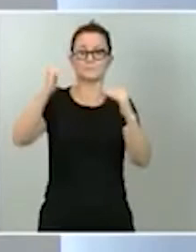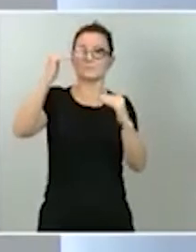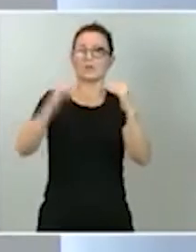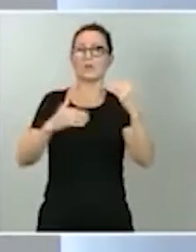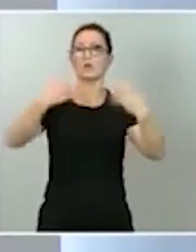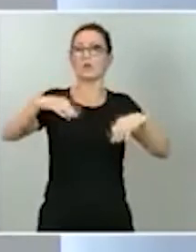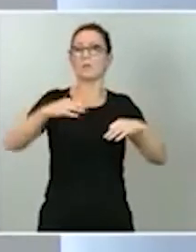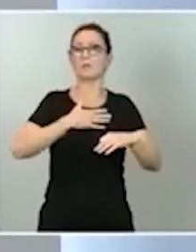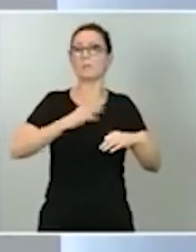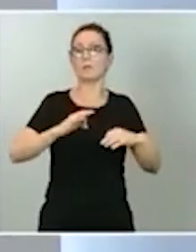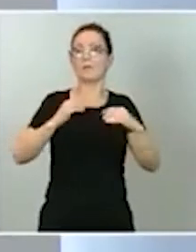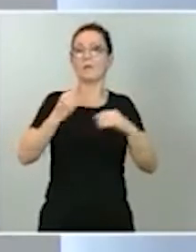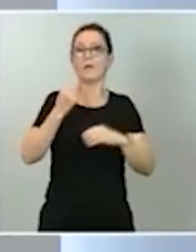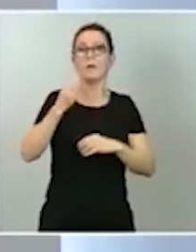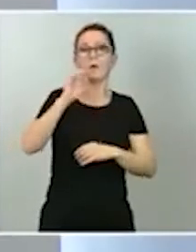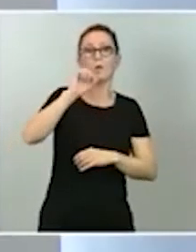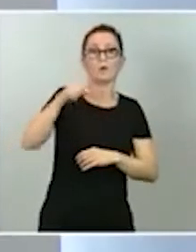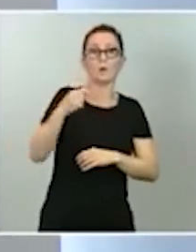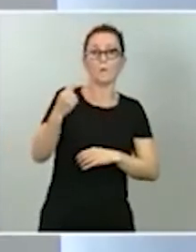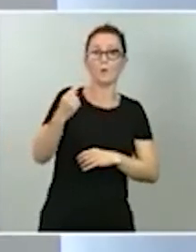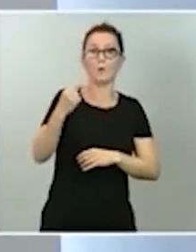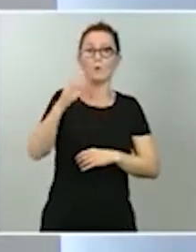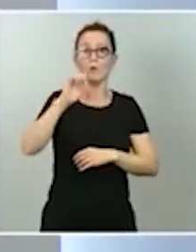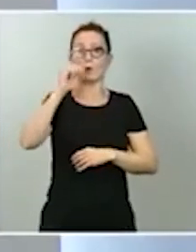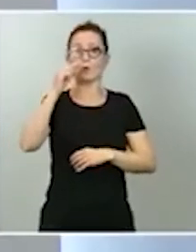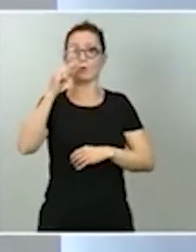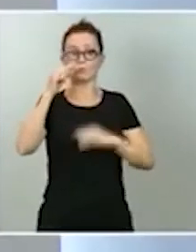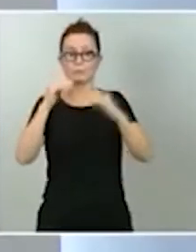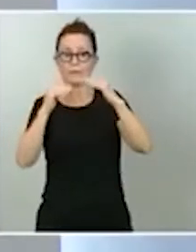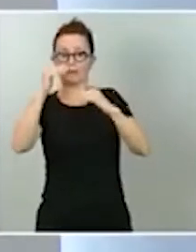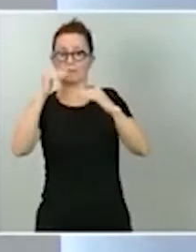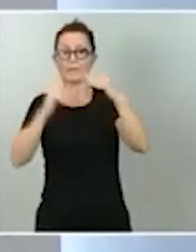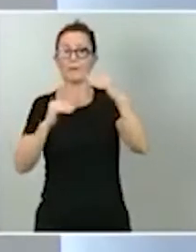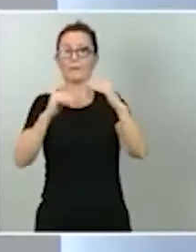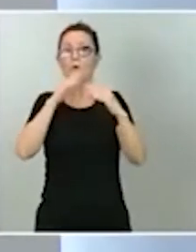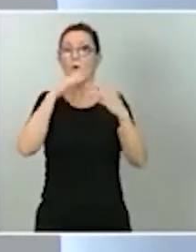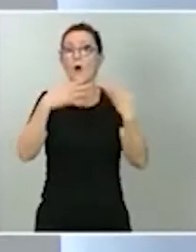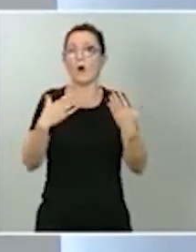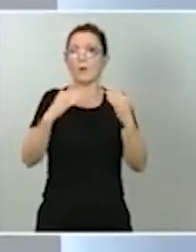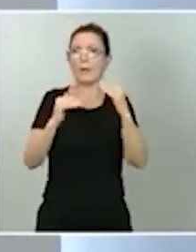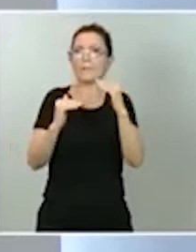arriba, una décima abajo, pues están al orden del día y no deben sorprendernos.